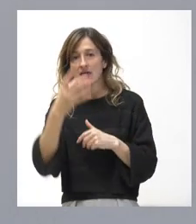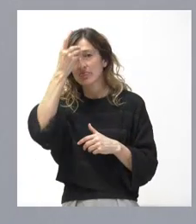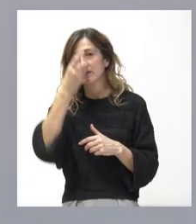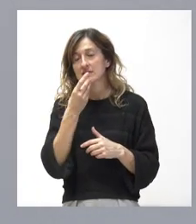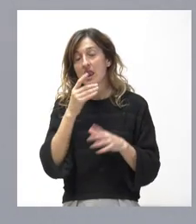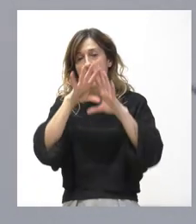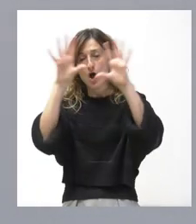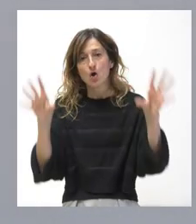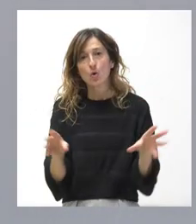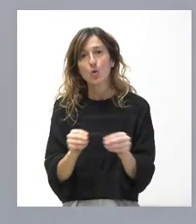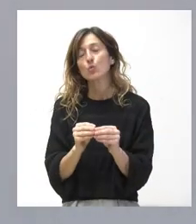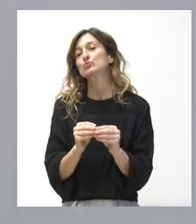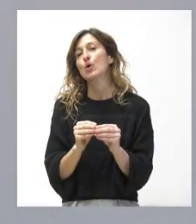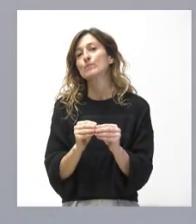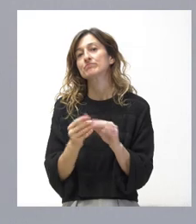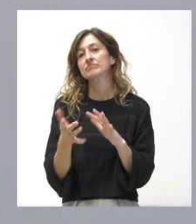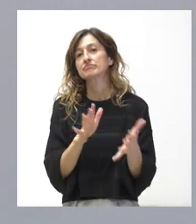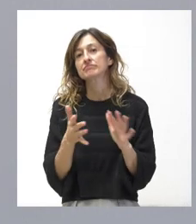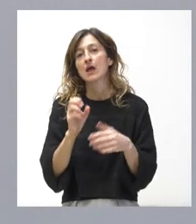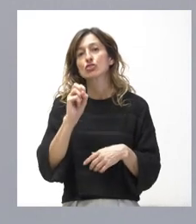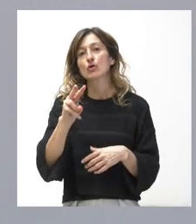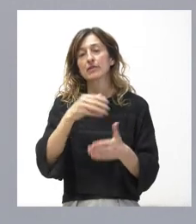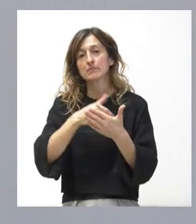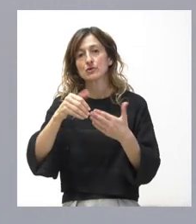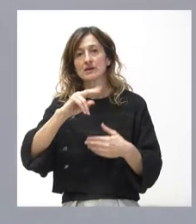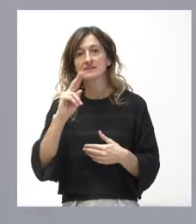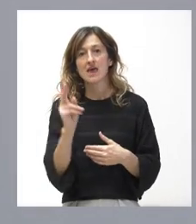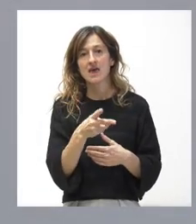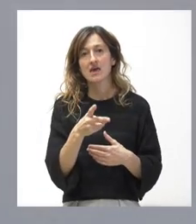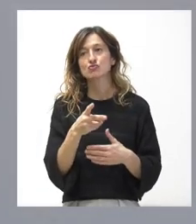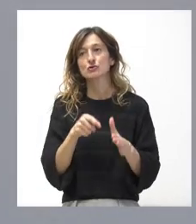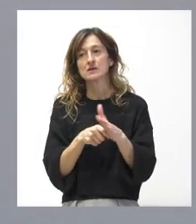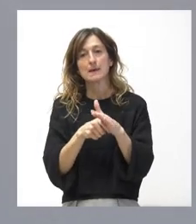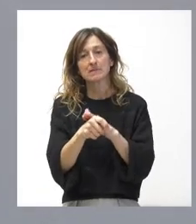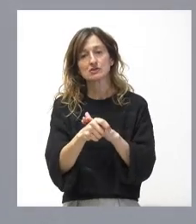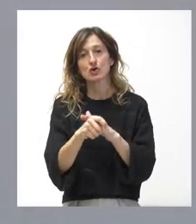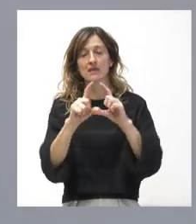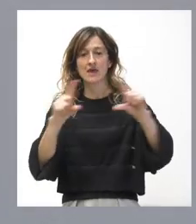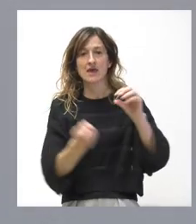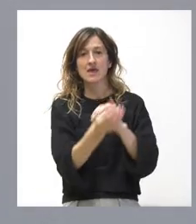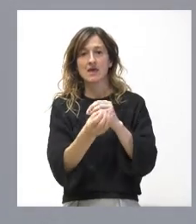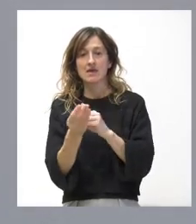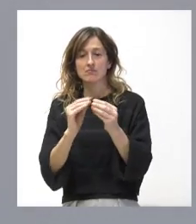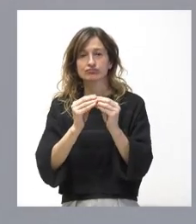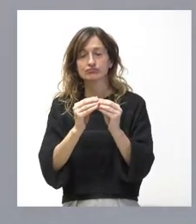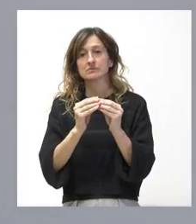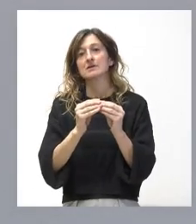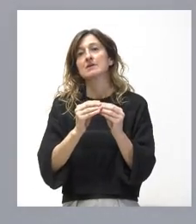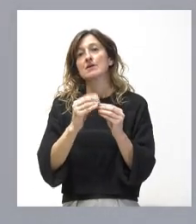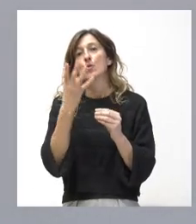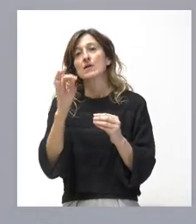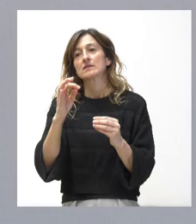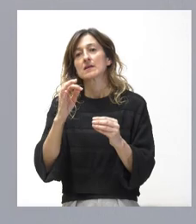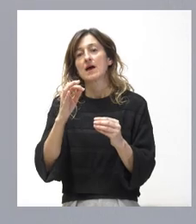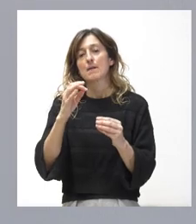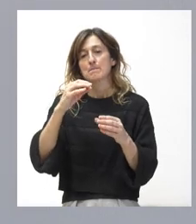como les digo, estamos hablando de 12 millones de euros de inversiones empresariales con 45 nuevos puestos de trabajo. Esto nos está